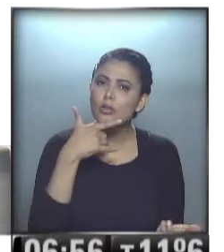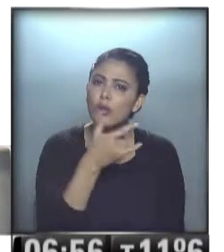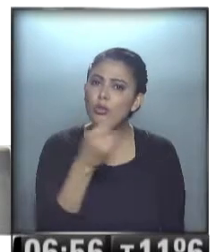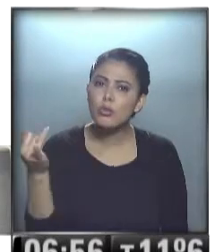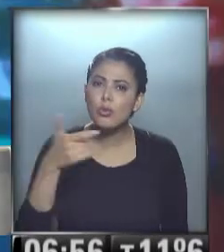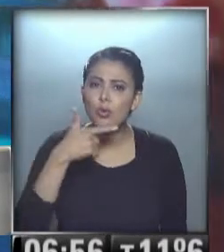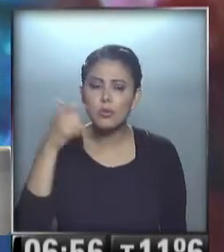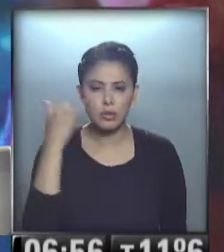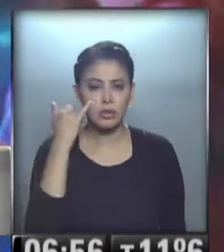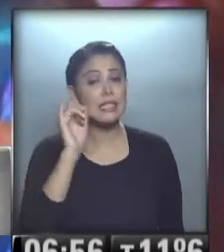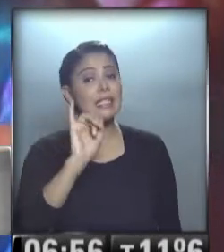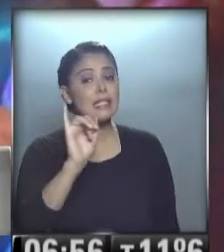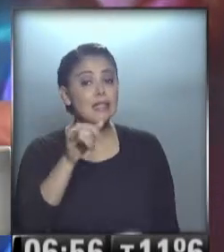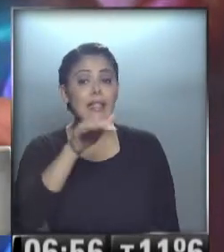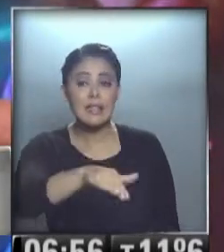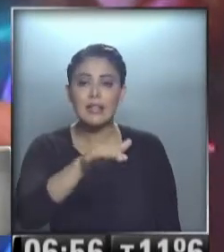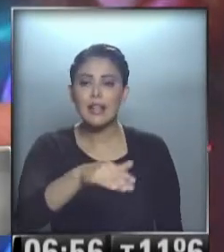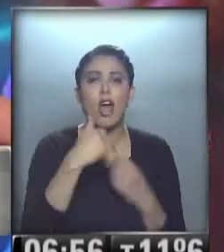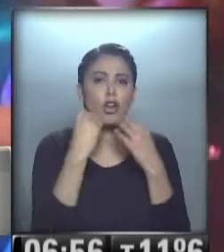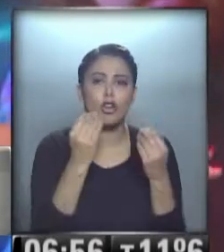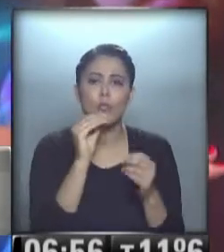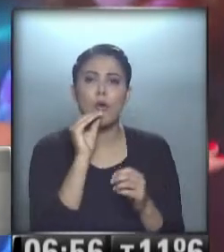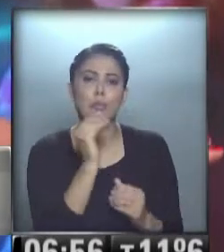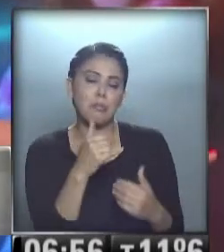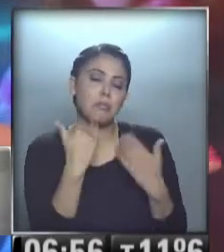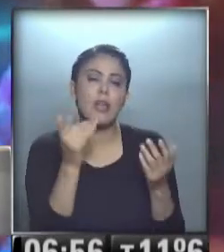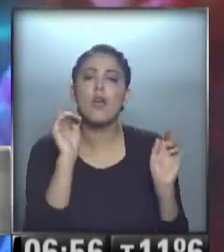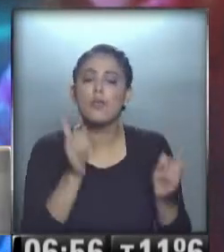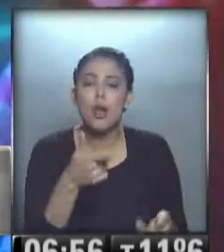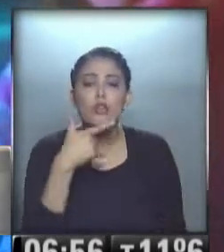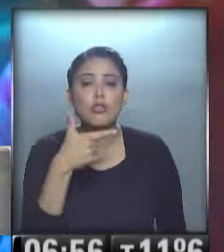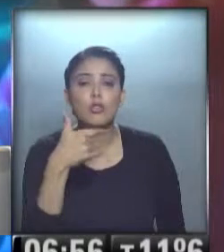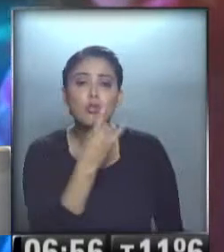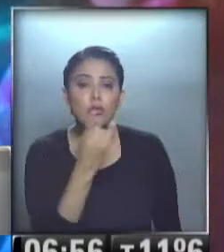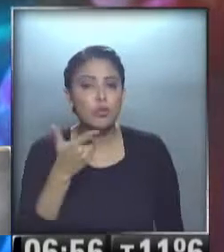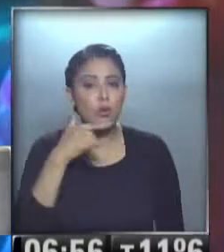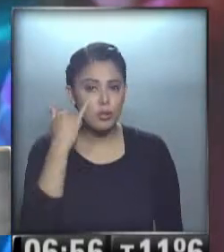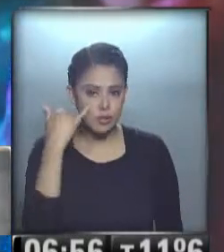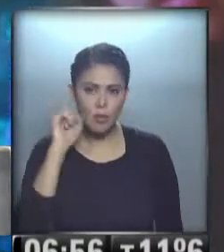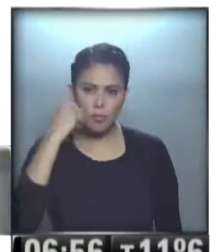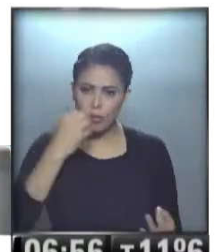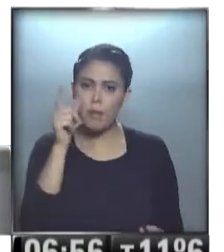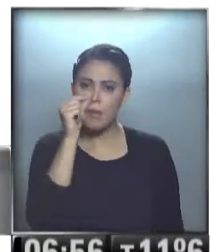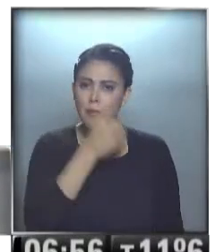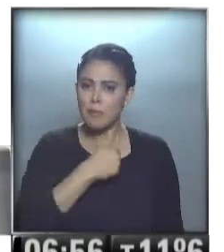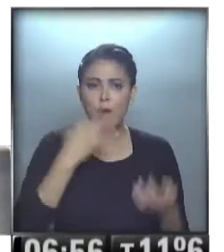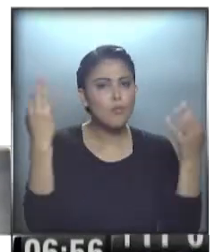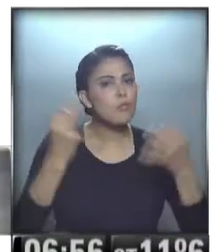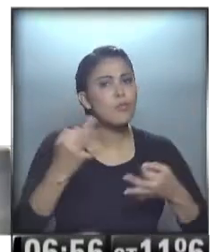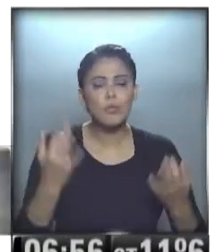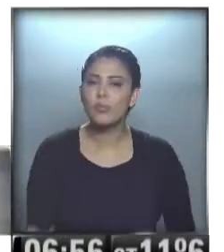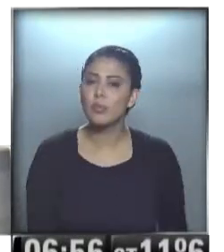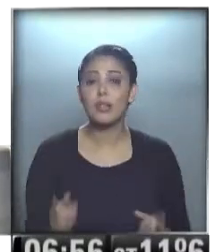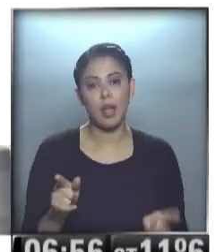Y Ghi, Ghi, Ghi, Ghi, no sé cómo decirlo. Pero Susy Pomar, ¡qué fotón! ¡Qué padrazos! ¡Qué padre, qué madre!